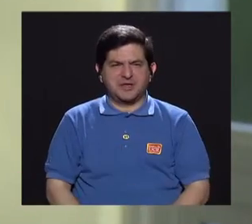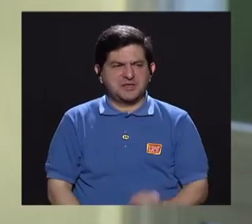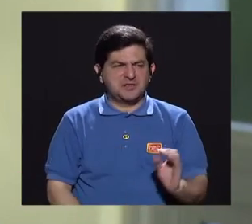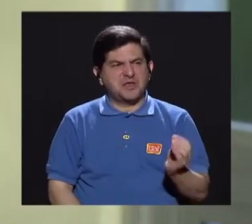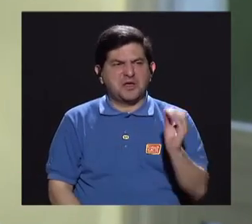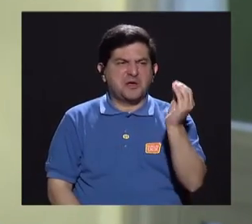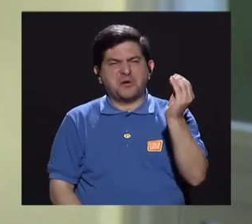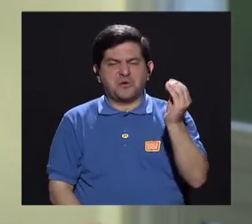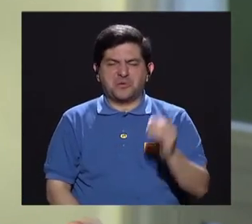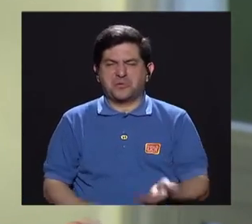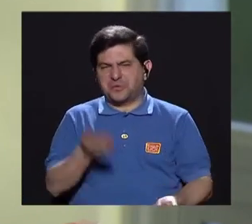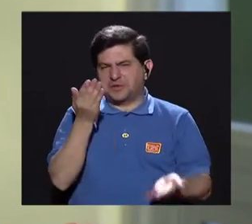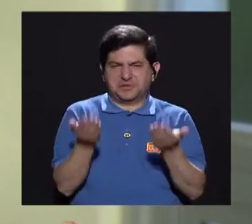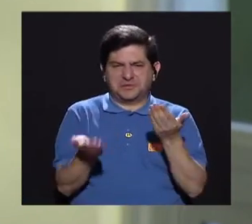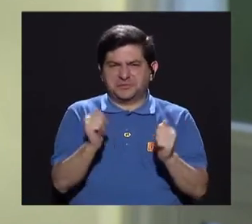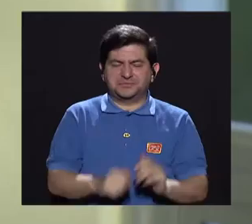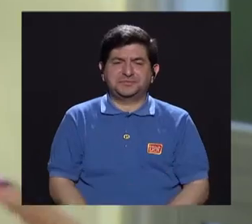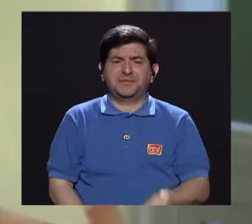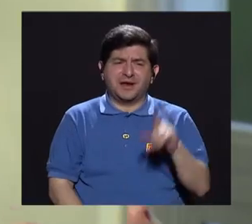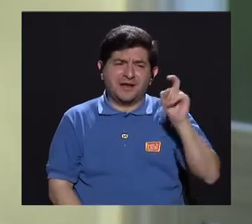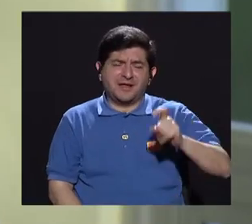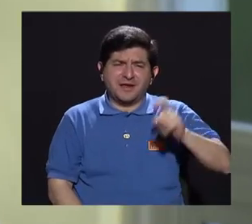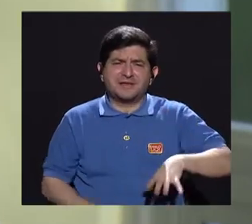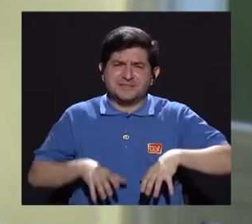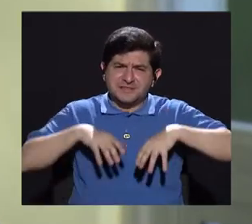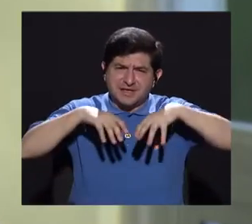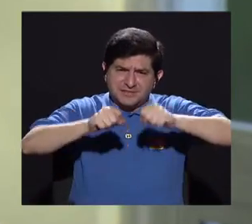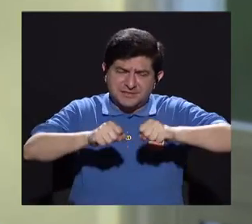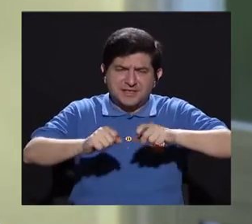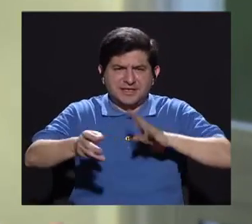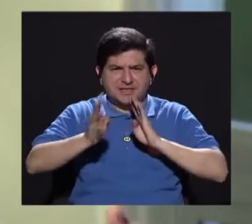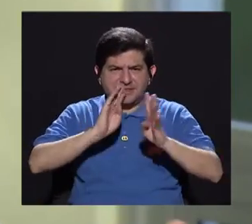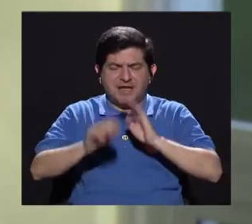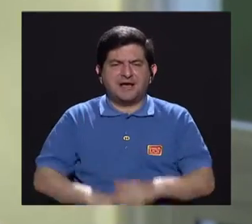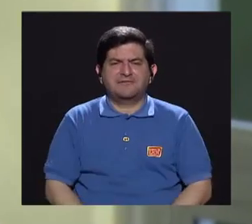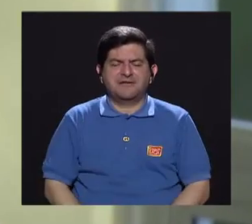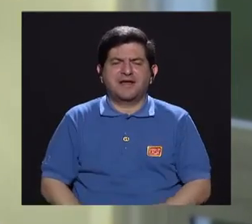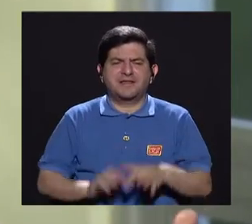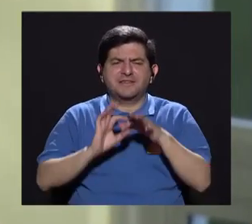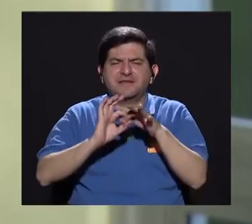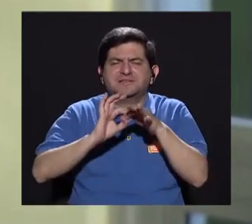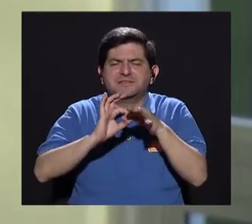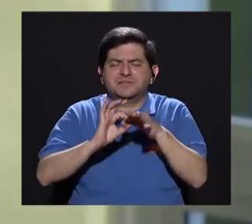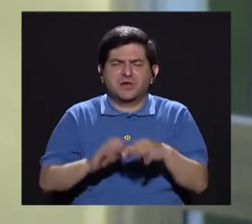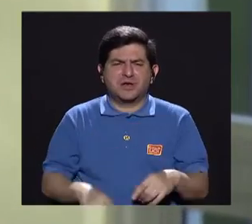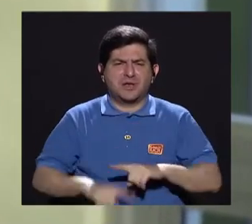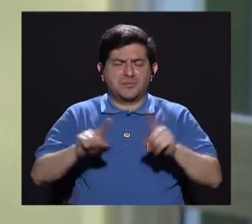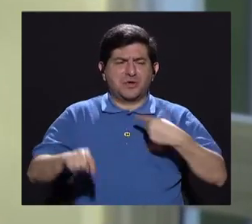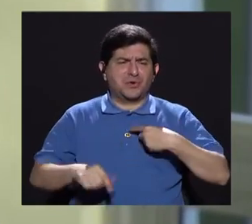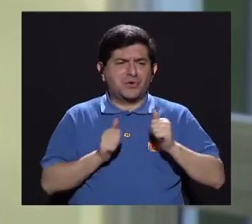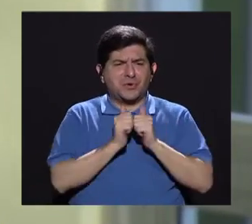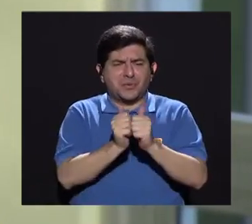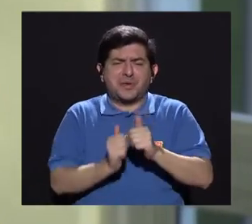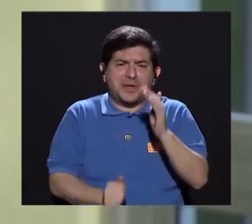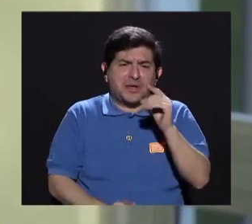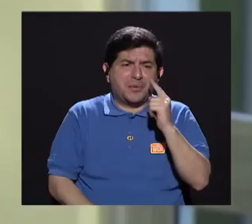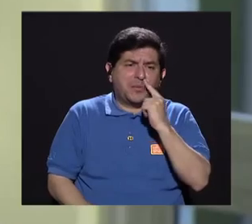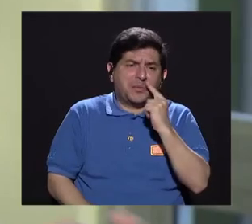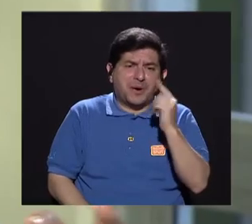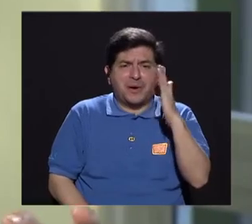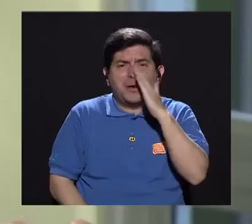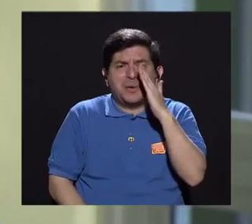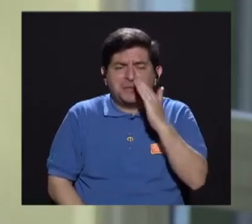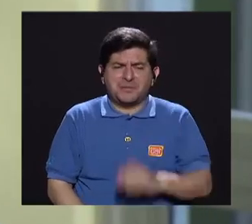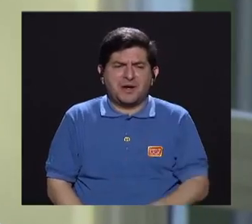adolescencia, podríamos decir, en este rango de edad, que requieren una cita, por ejemplo, para hablar de sexualidad, pero voy acompañado con mi papá o mi mamá, ¿verdad?